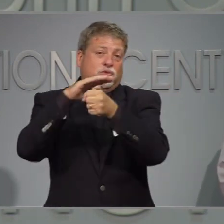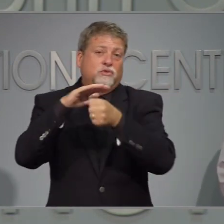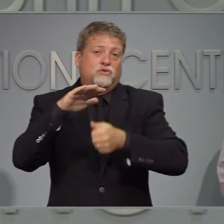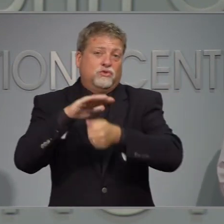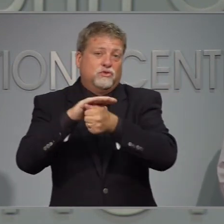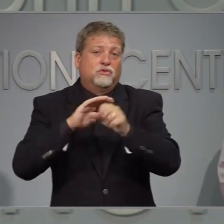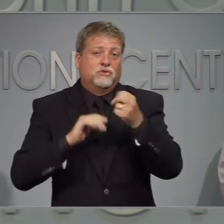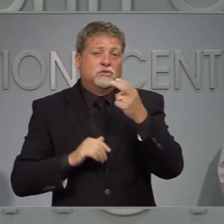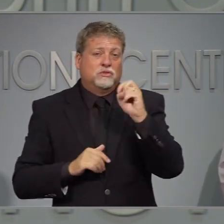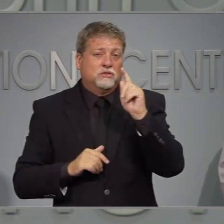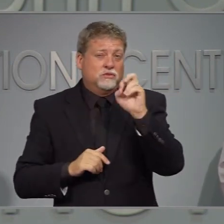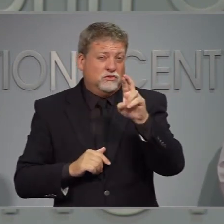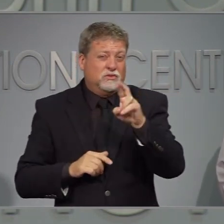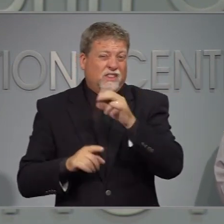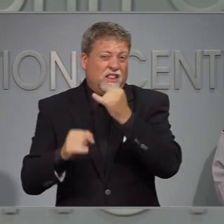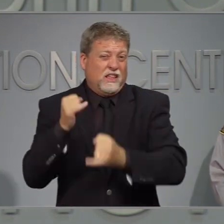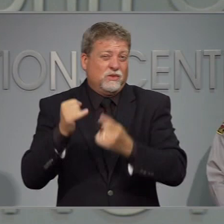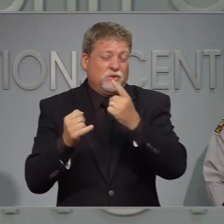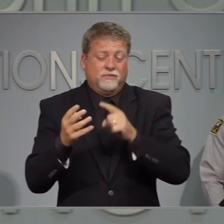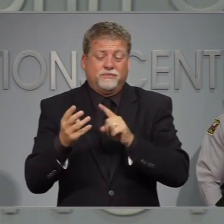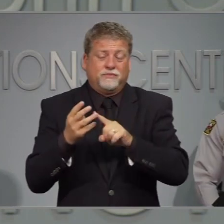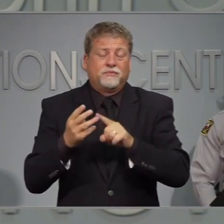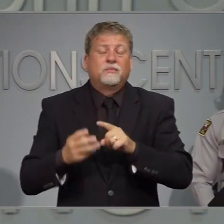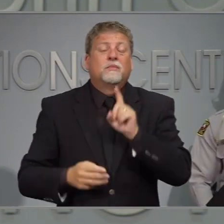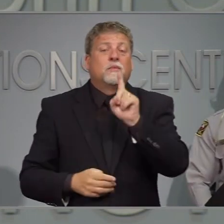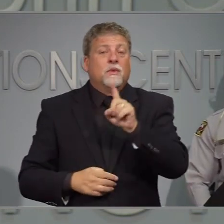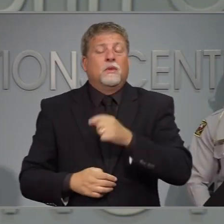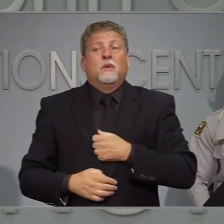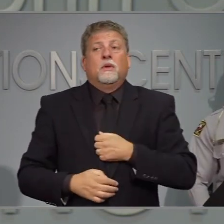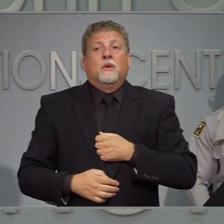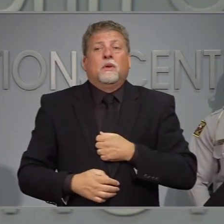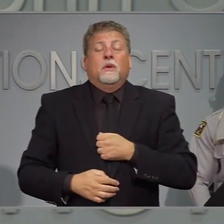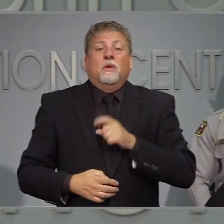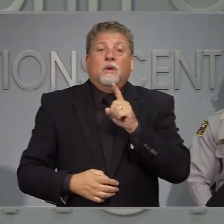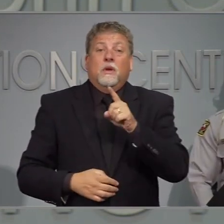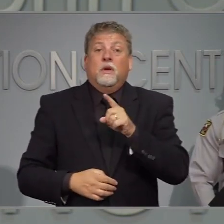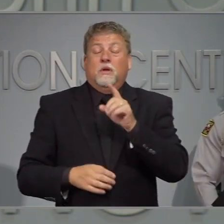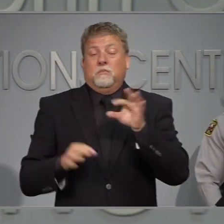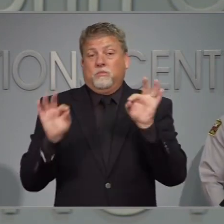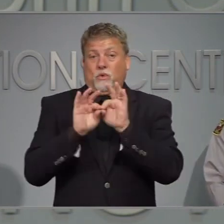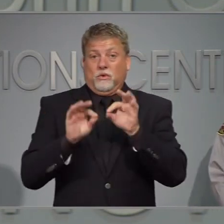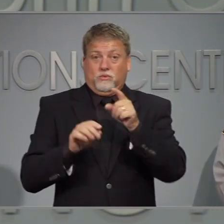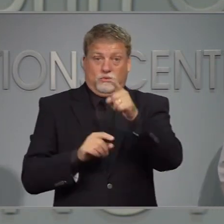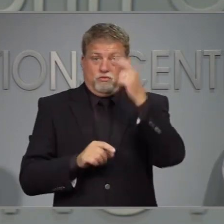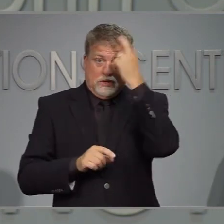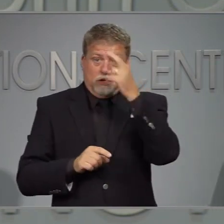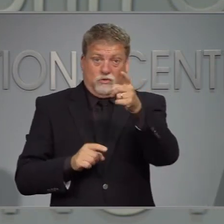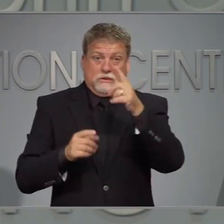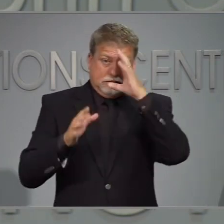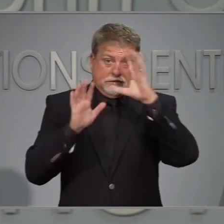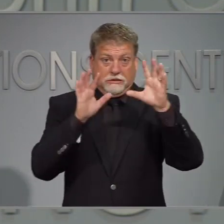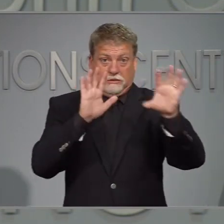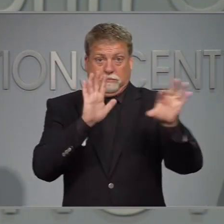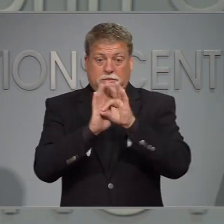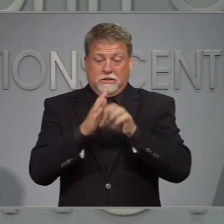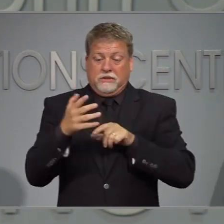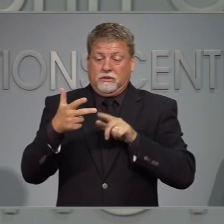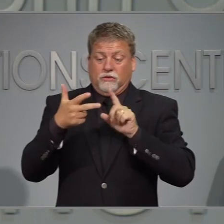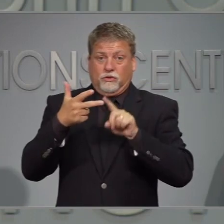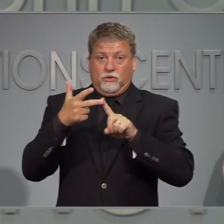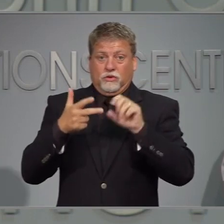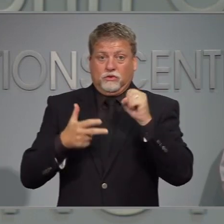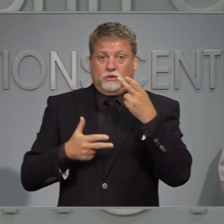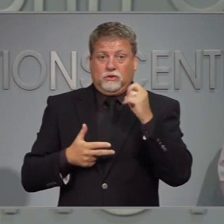listos. Si tiene dinero, vaya a un hotel. Las precauciones que se están tomando es de que las personas están haciendo